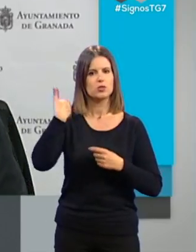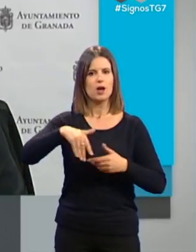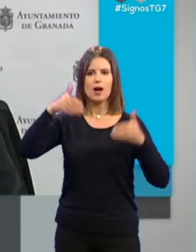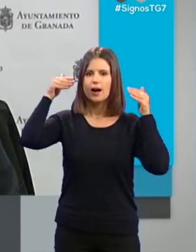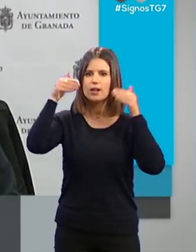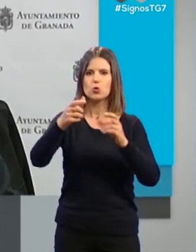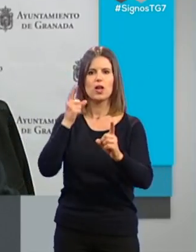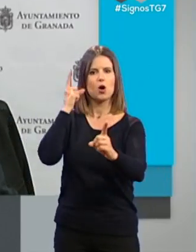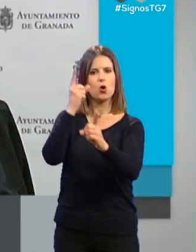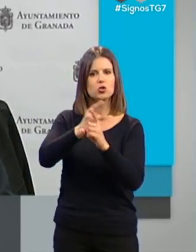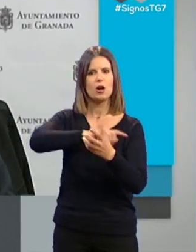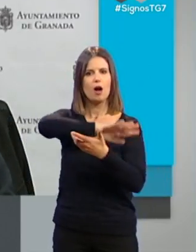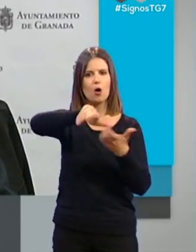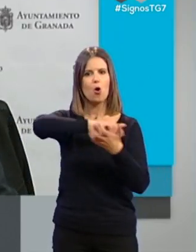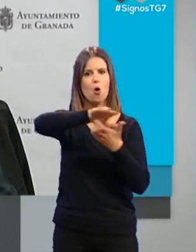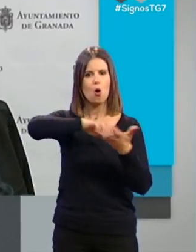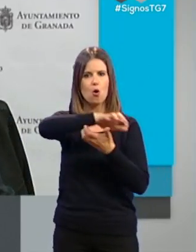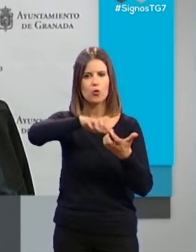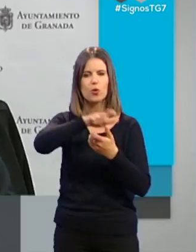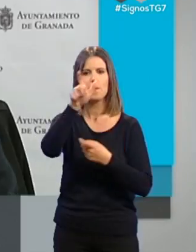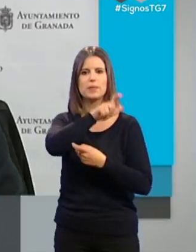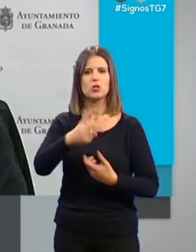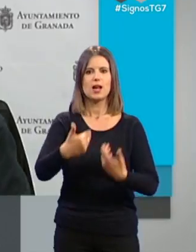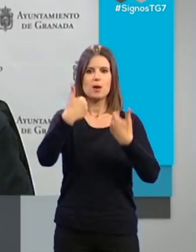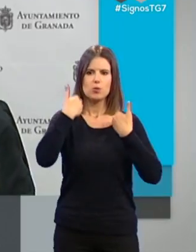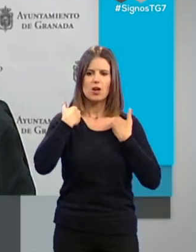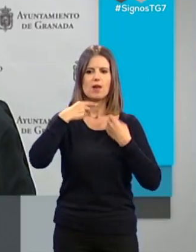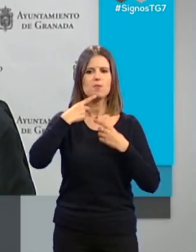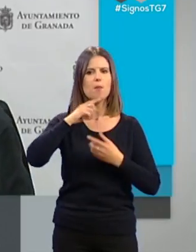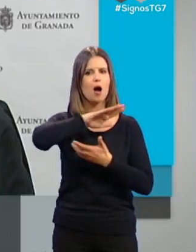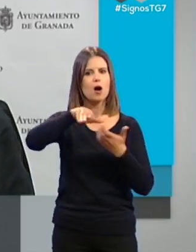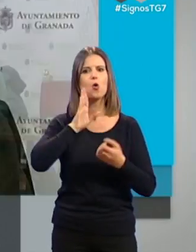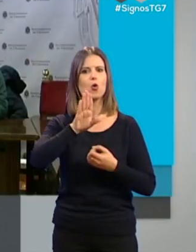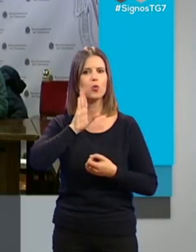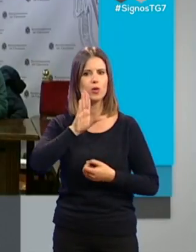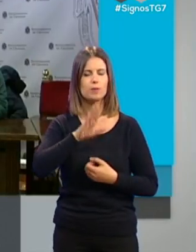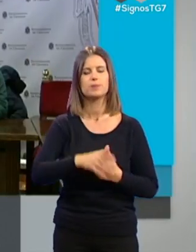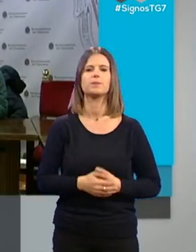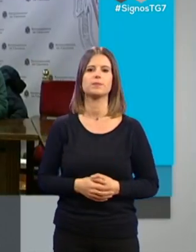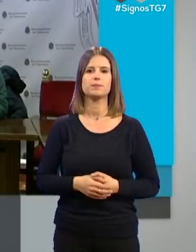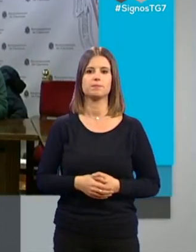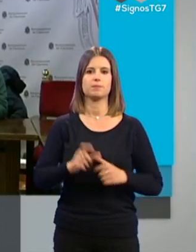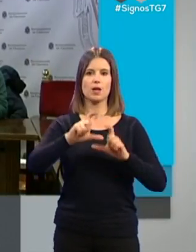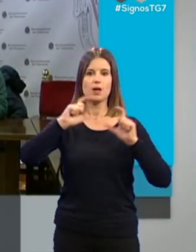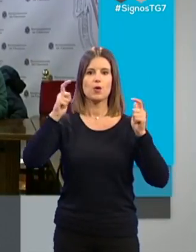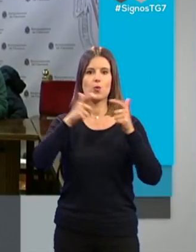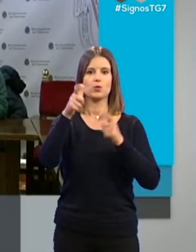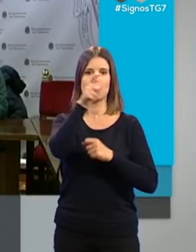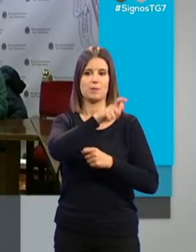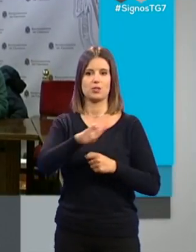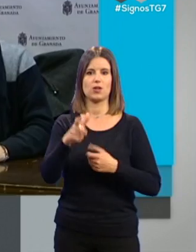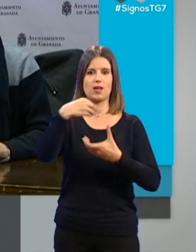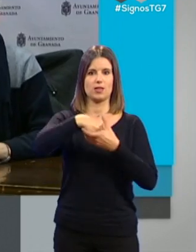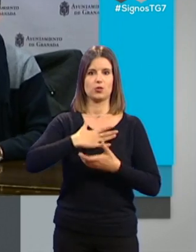contra la trama de corrupción, contra los responsables de esa trama de corrupción. La Junta de Personal del